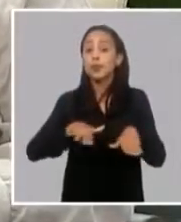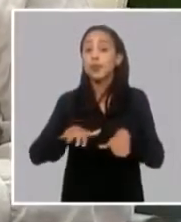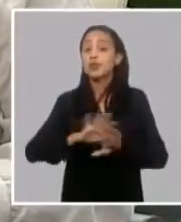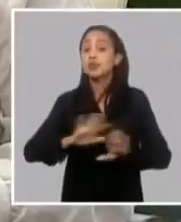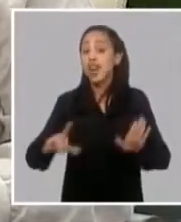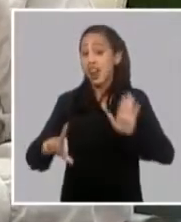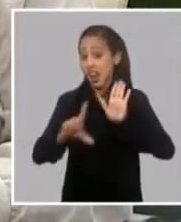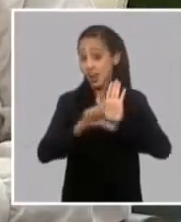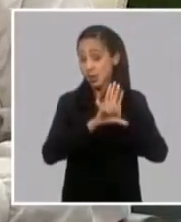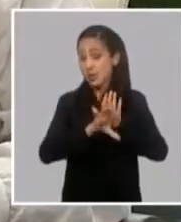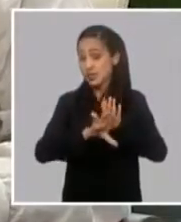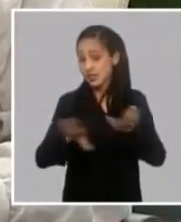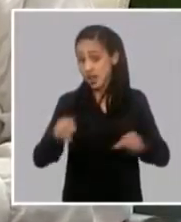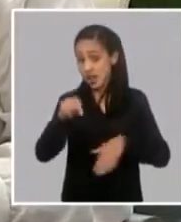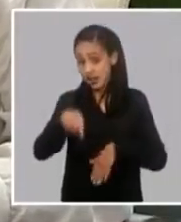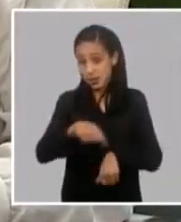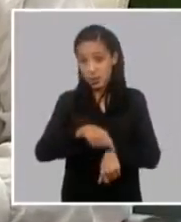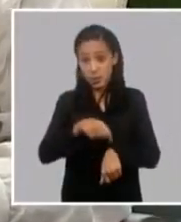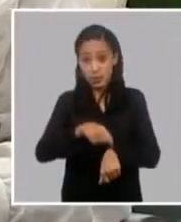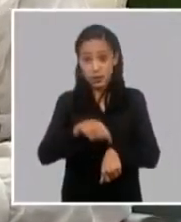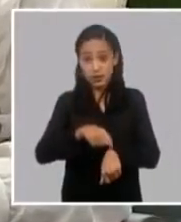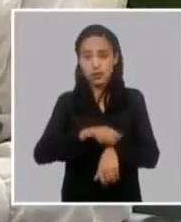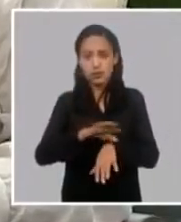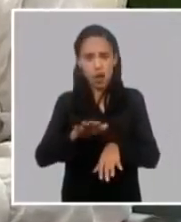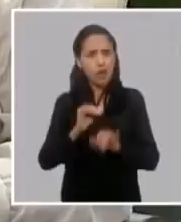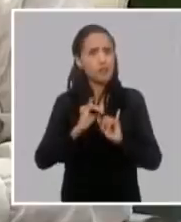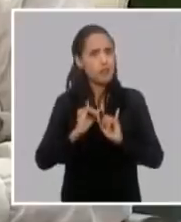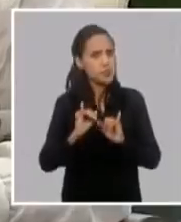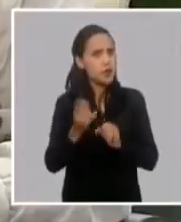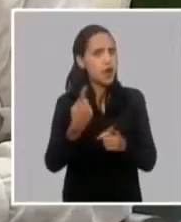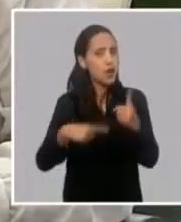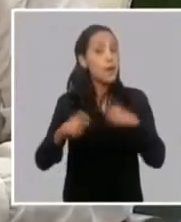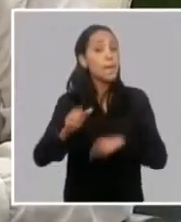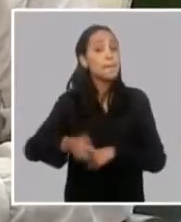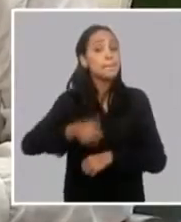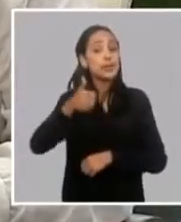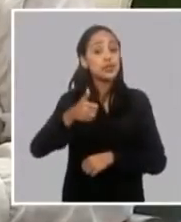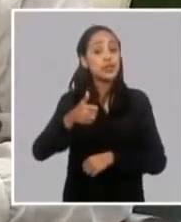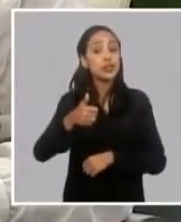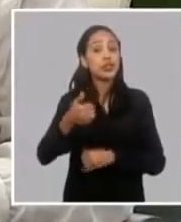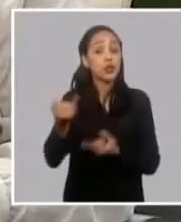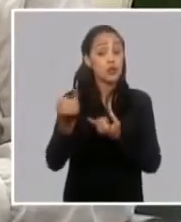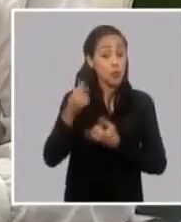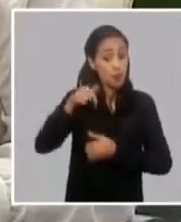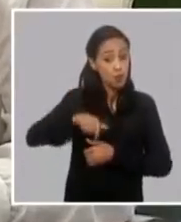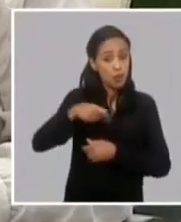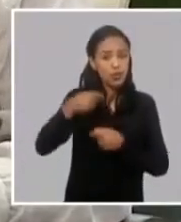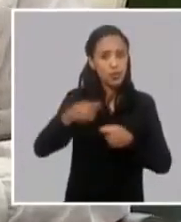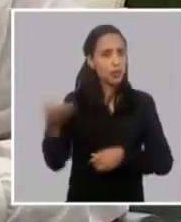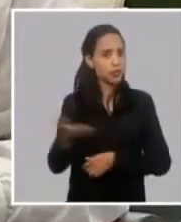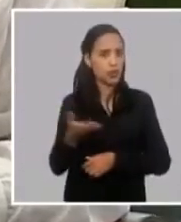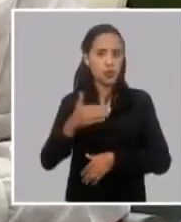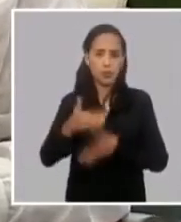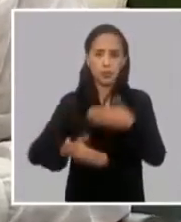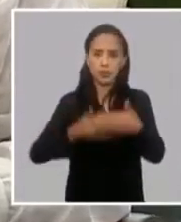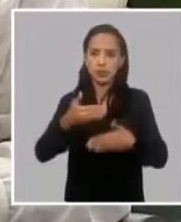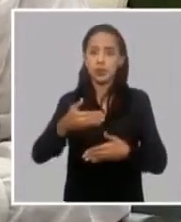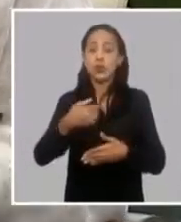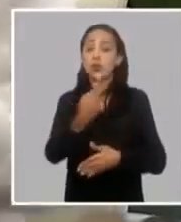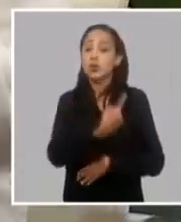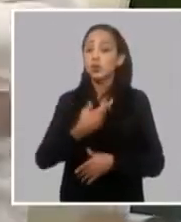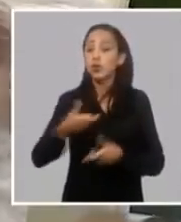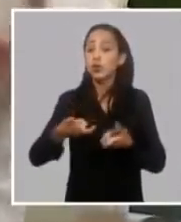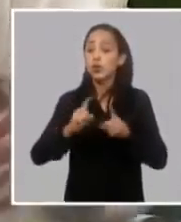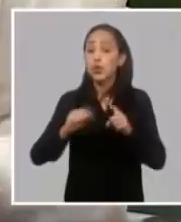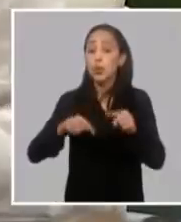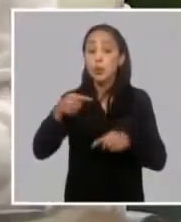están y en el día de hoy se están circulando el presidente nos dio una indicación hoy acelerar ese proceso vamos a tener una reunión la próxima